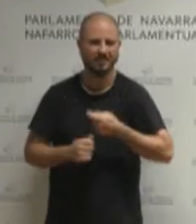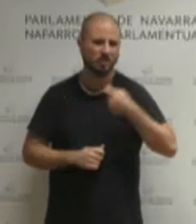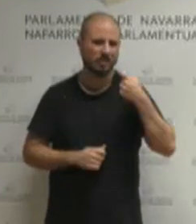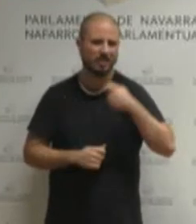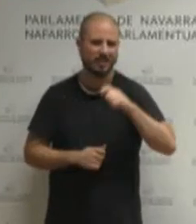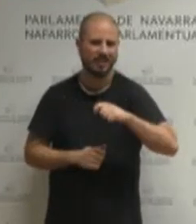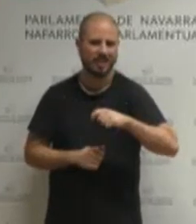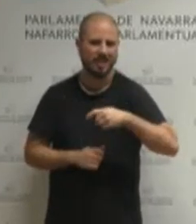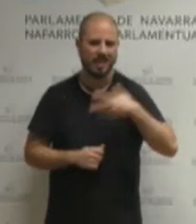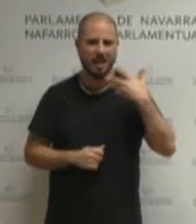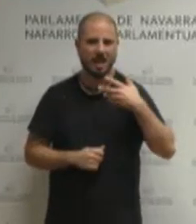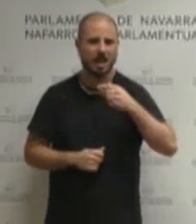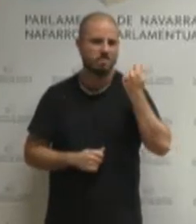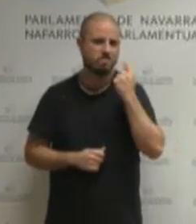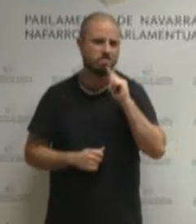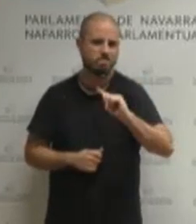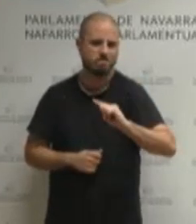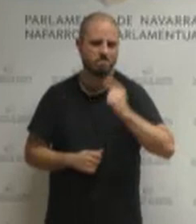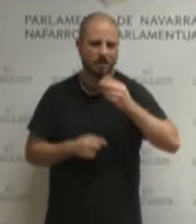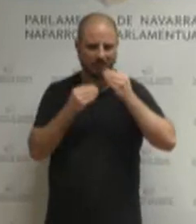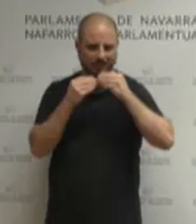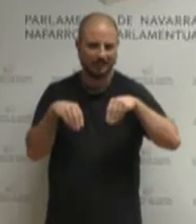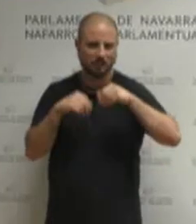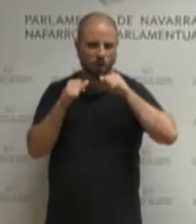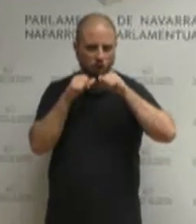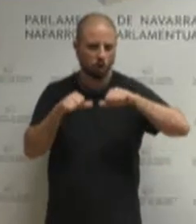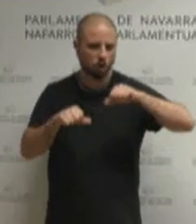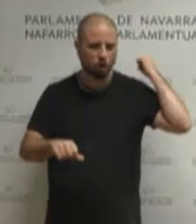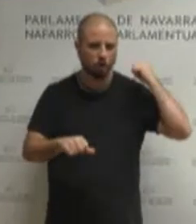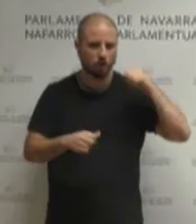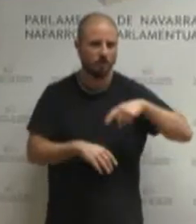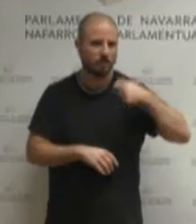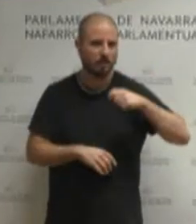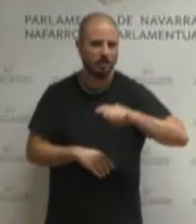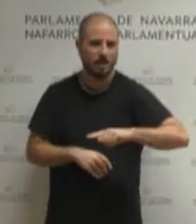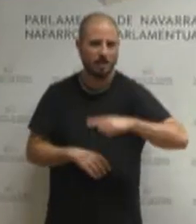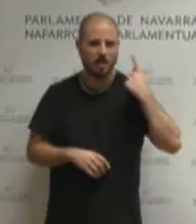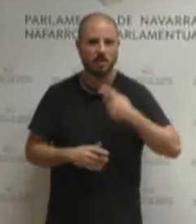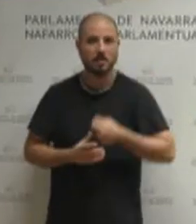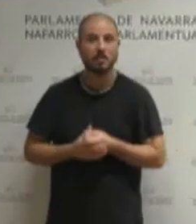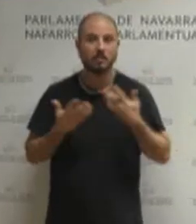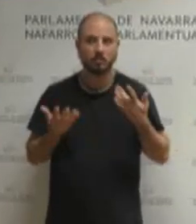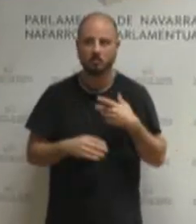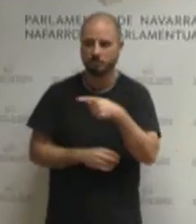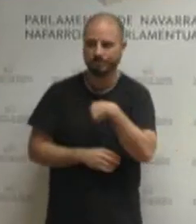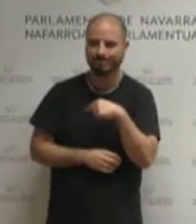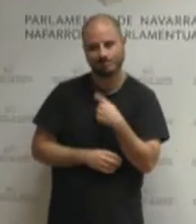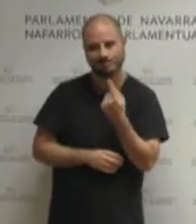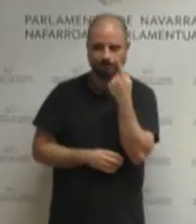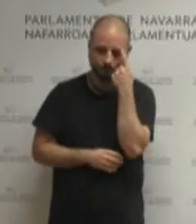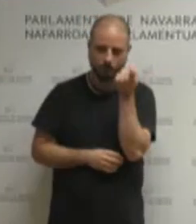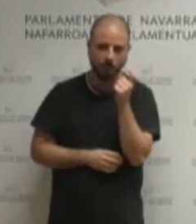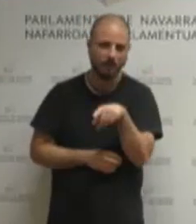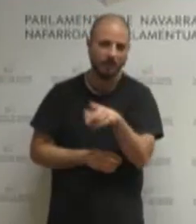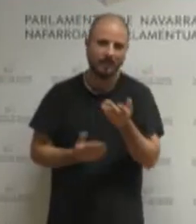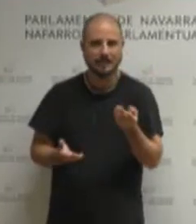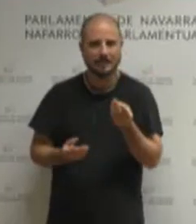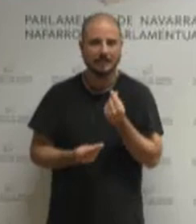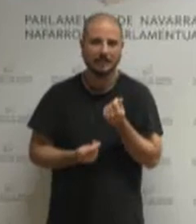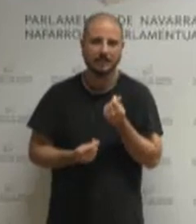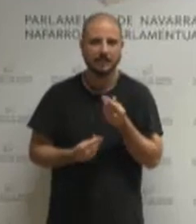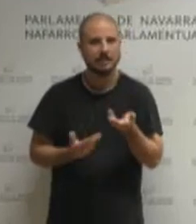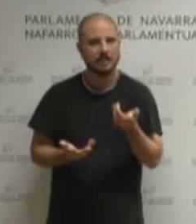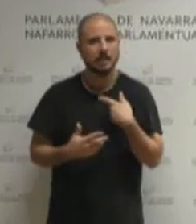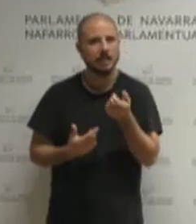pues para ser el más caro de la historia sí que hemos echado de menos por parte del departamento de educación un